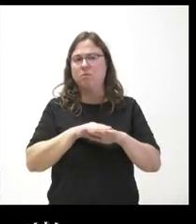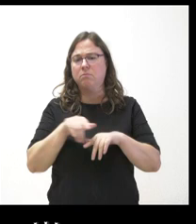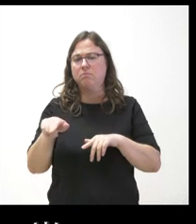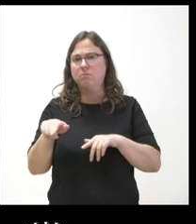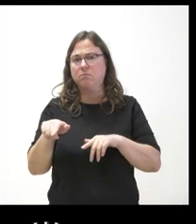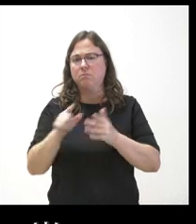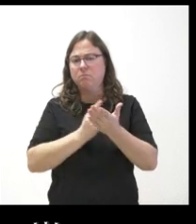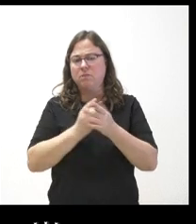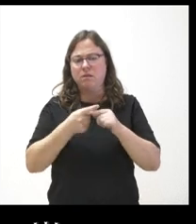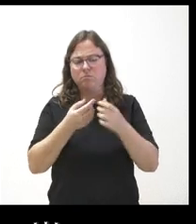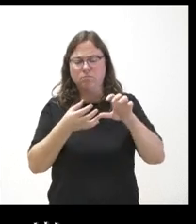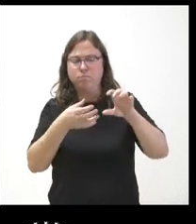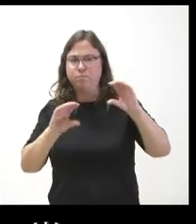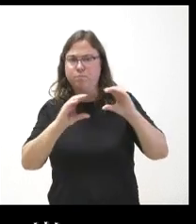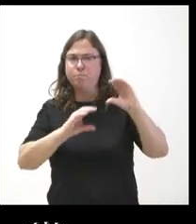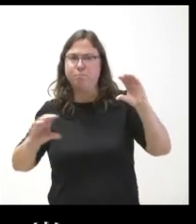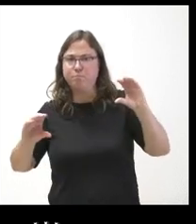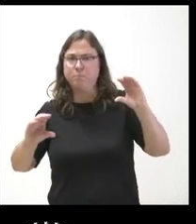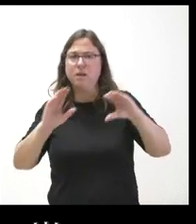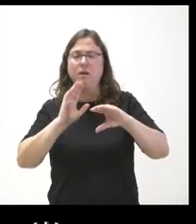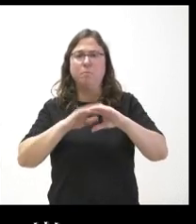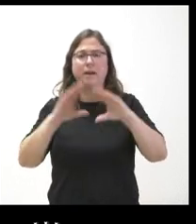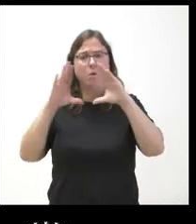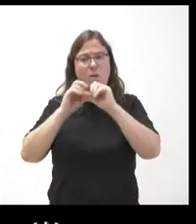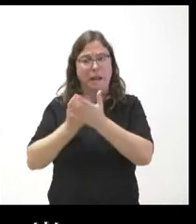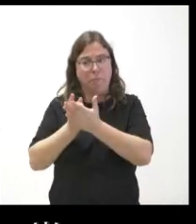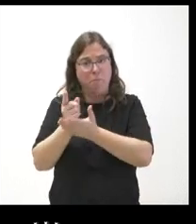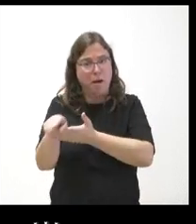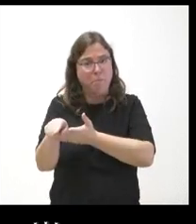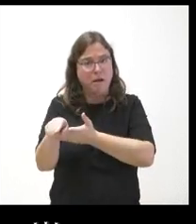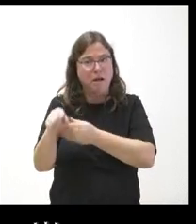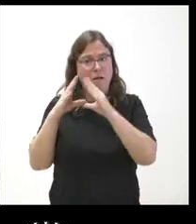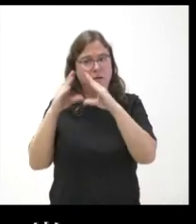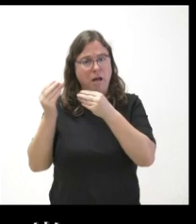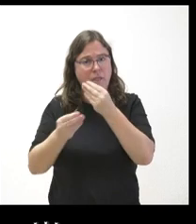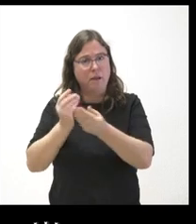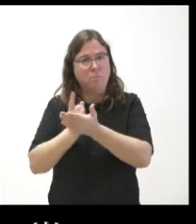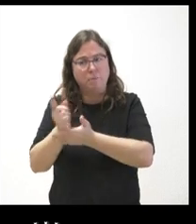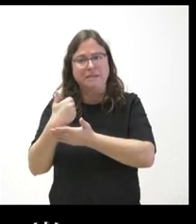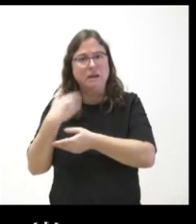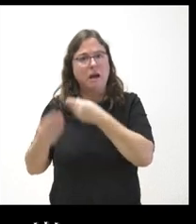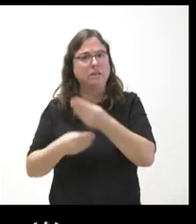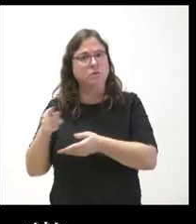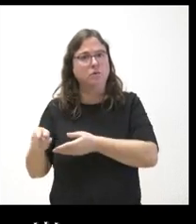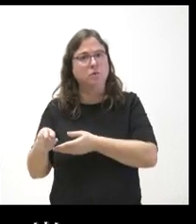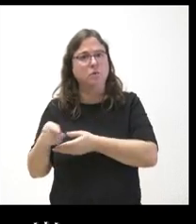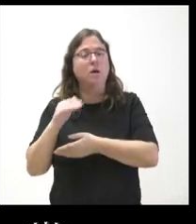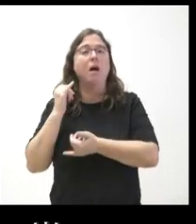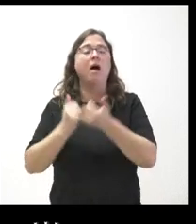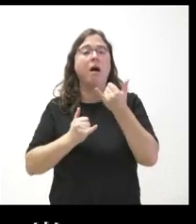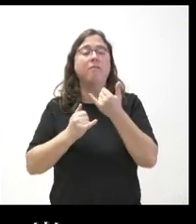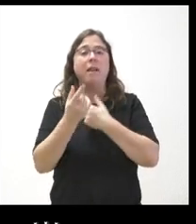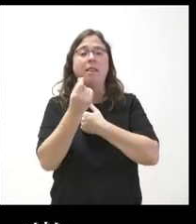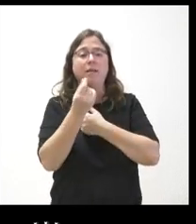este reparto en parte para que las universidades hagan un mapa que en principio está elaborado y se detrae de